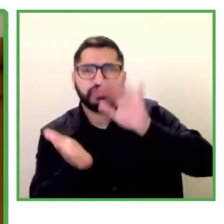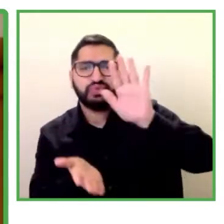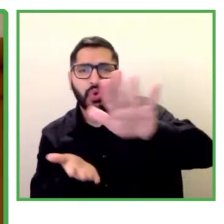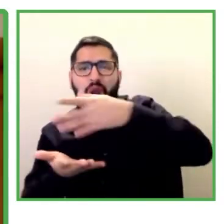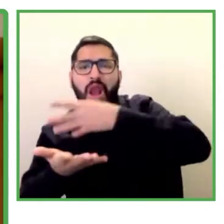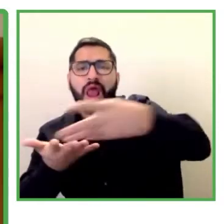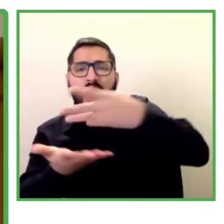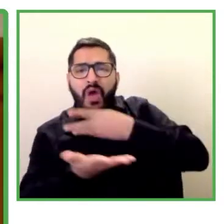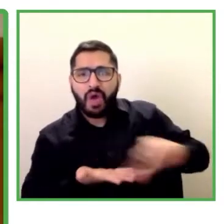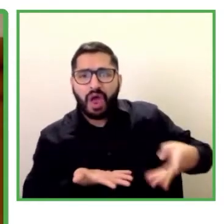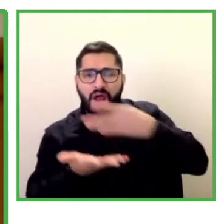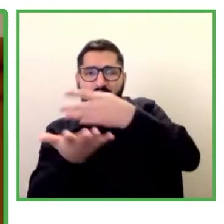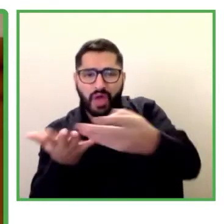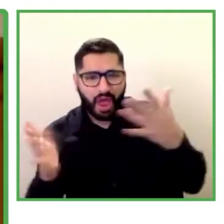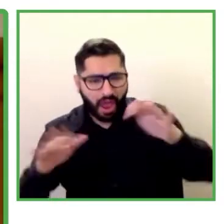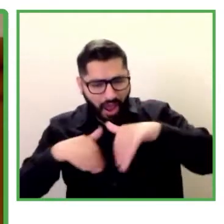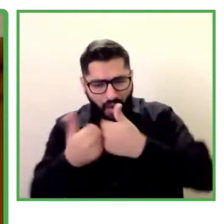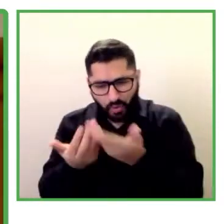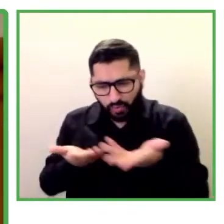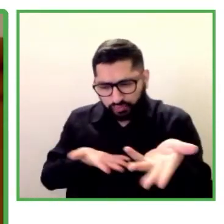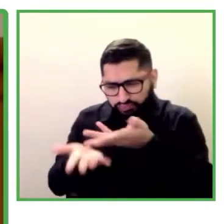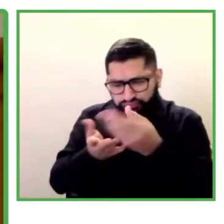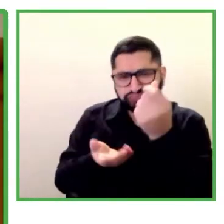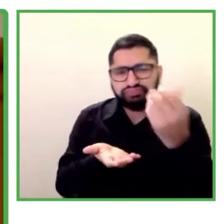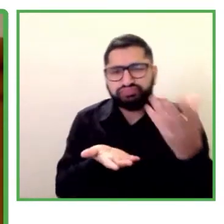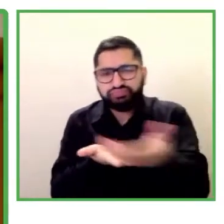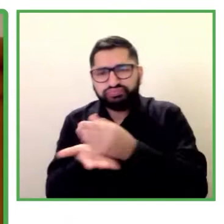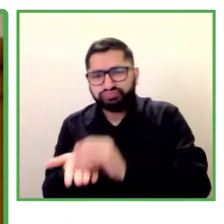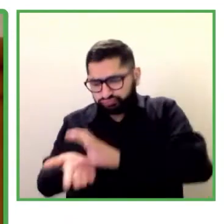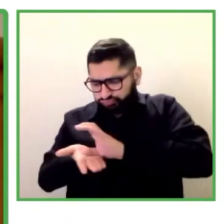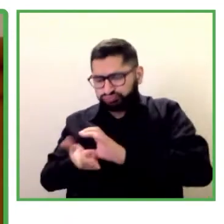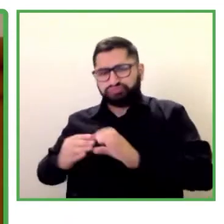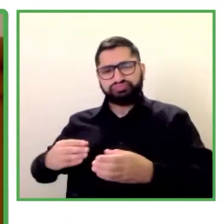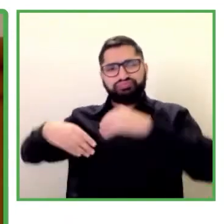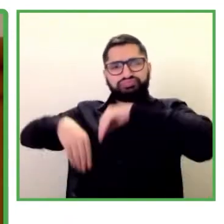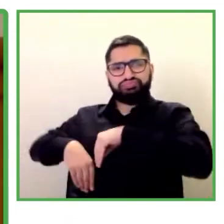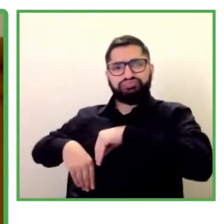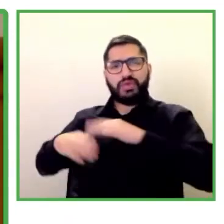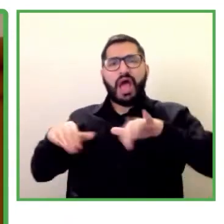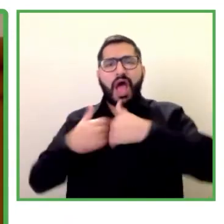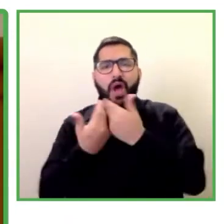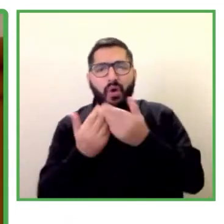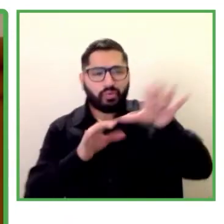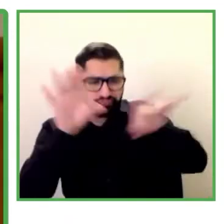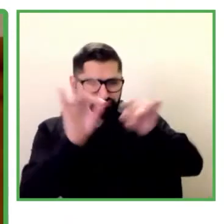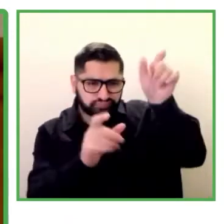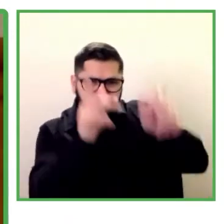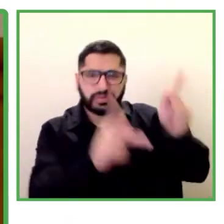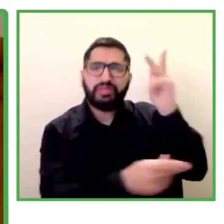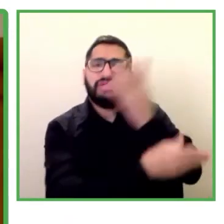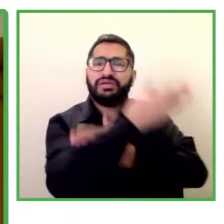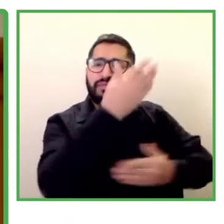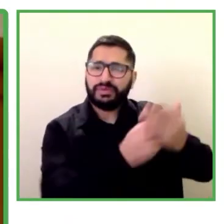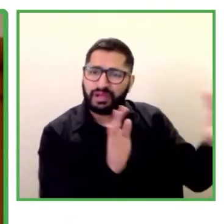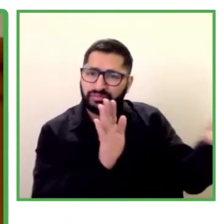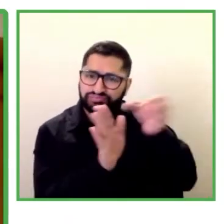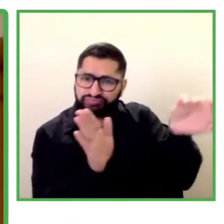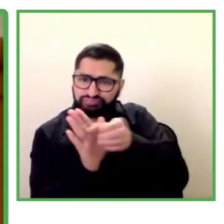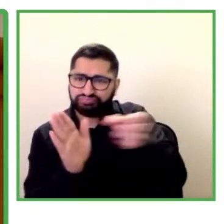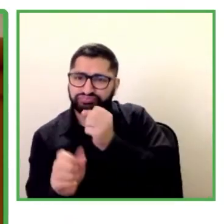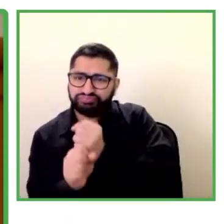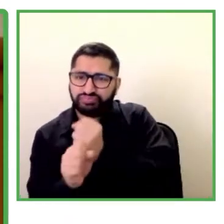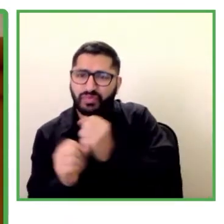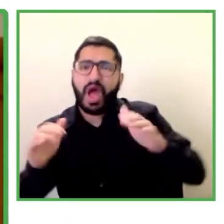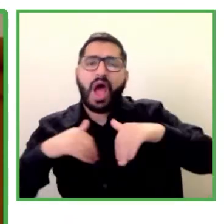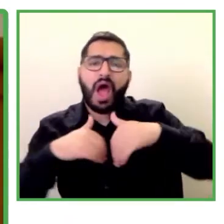personas con discapacidad en sus equipos. Es otro abordaje diferente, por supuesto siempre partiendo desde un abordaje de los derechos humanos, pero